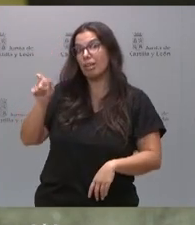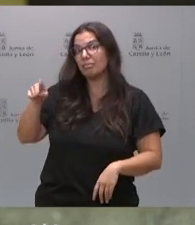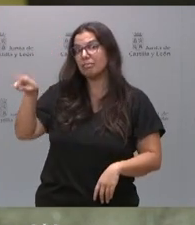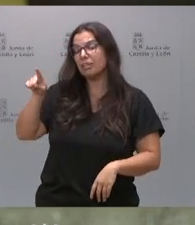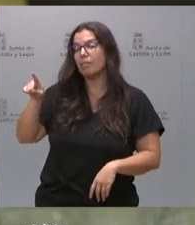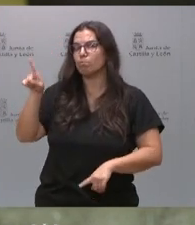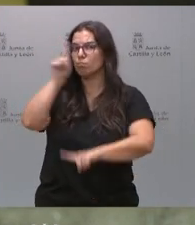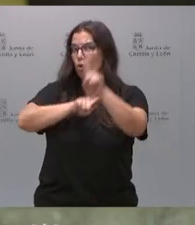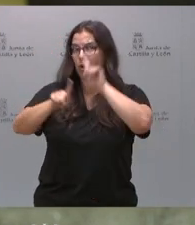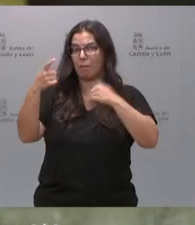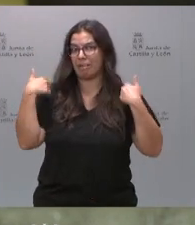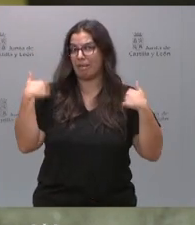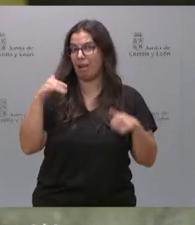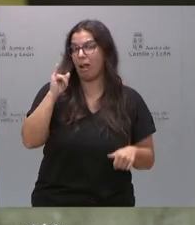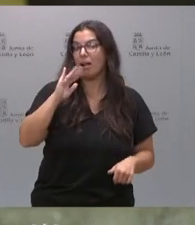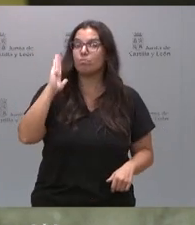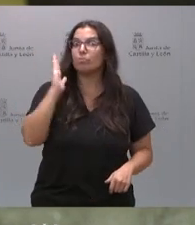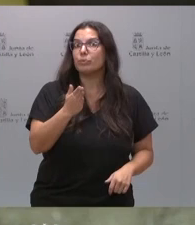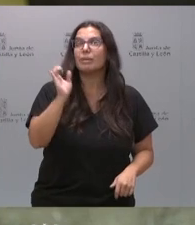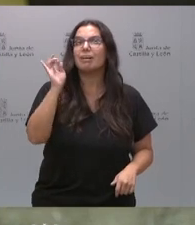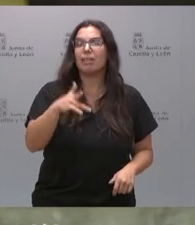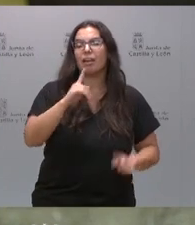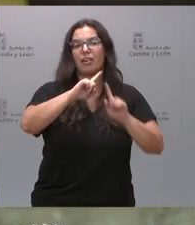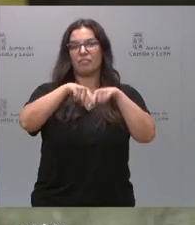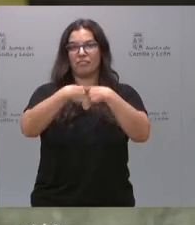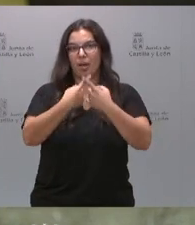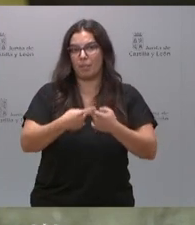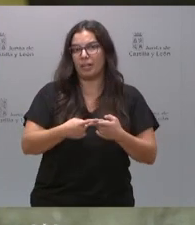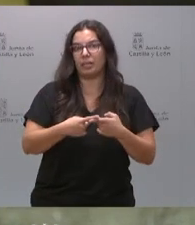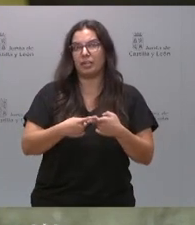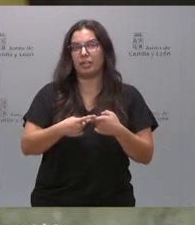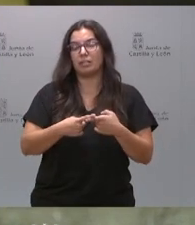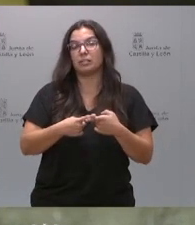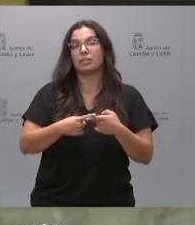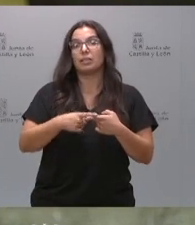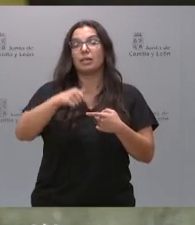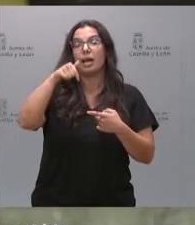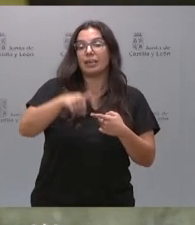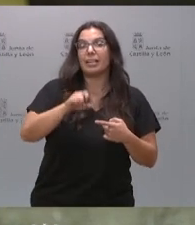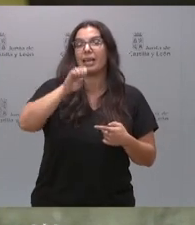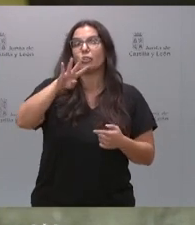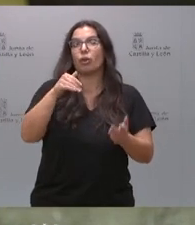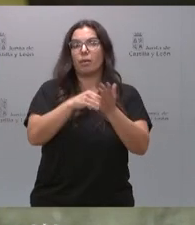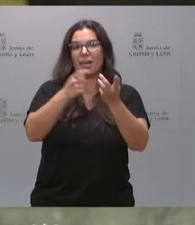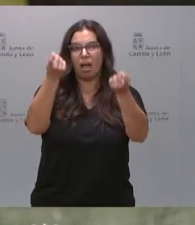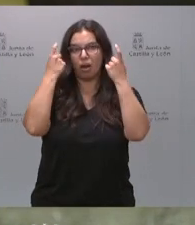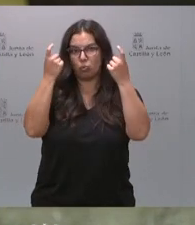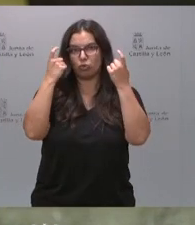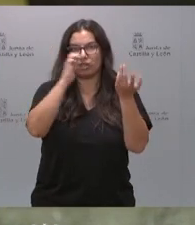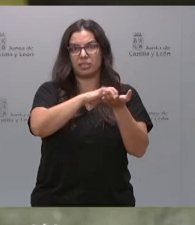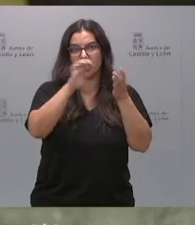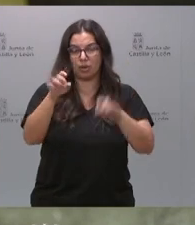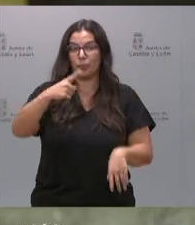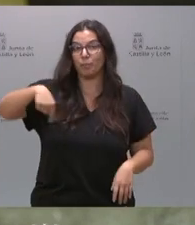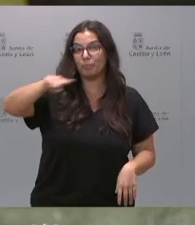sobrevenido que perjudica a las familias de 14.000 alumnos de Castilla y León. Como saben